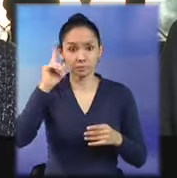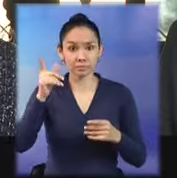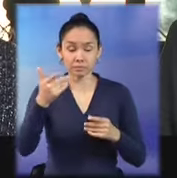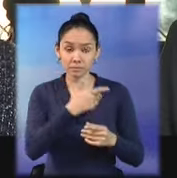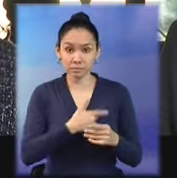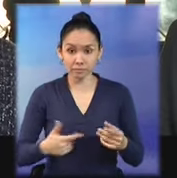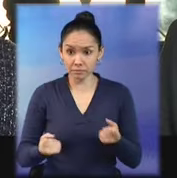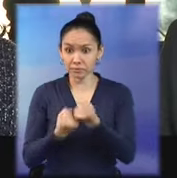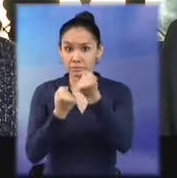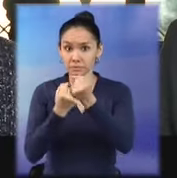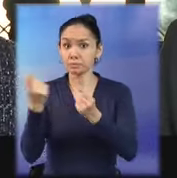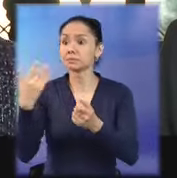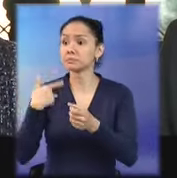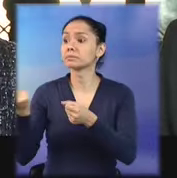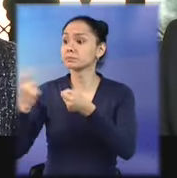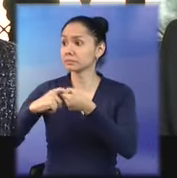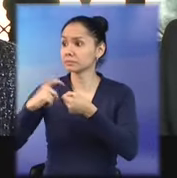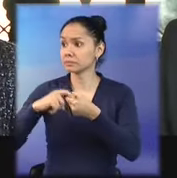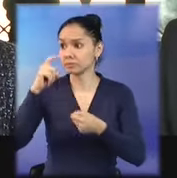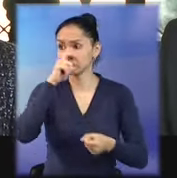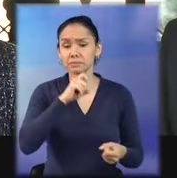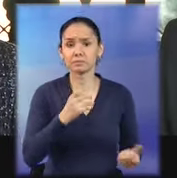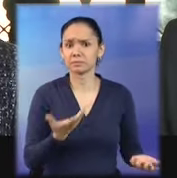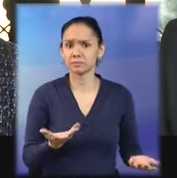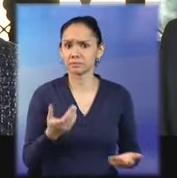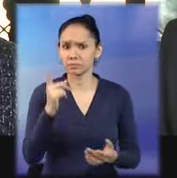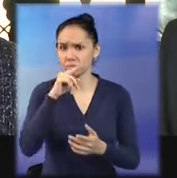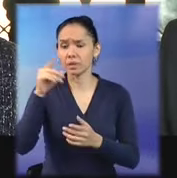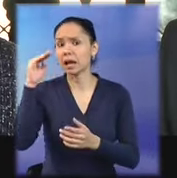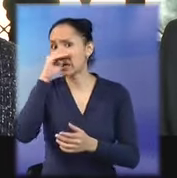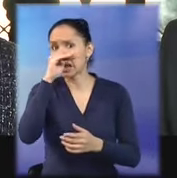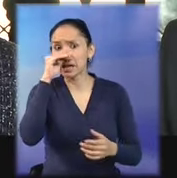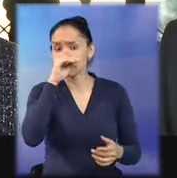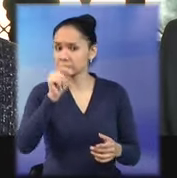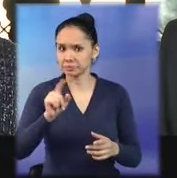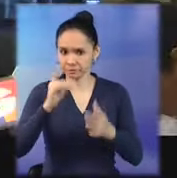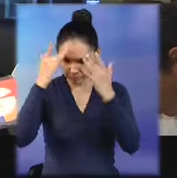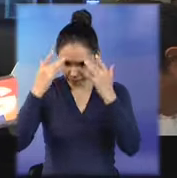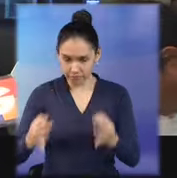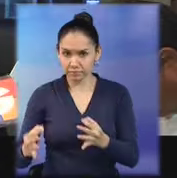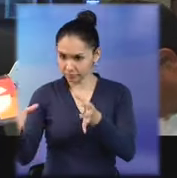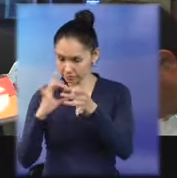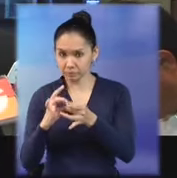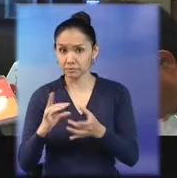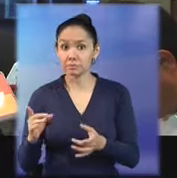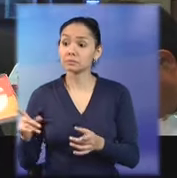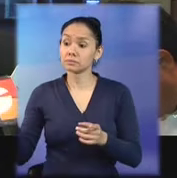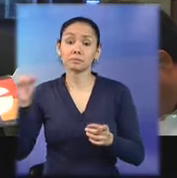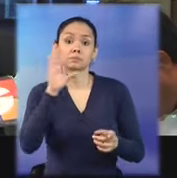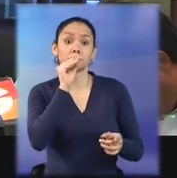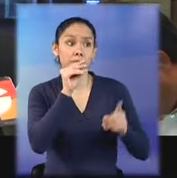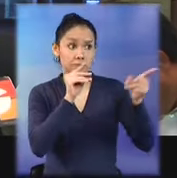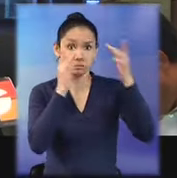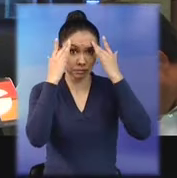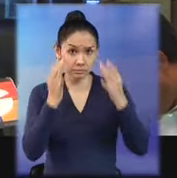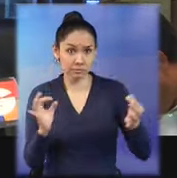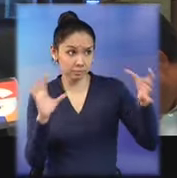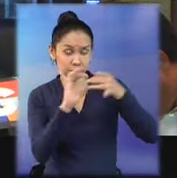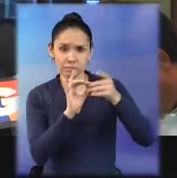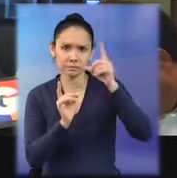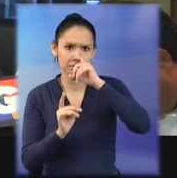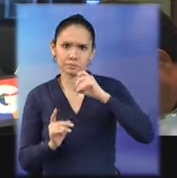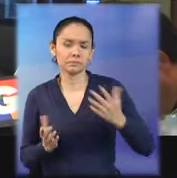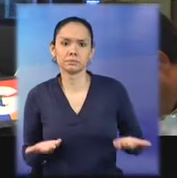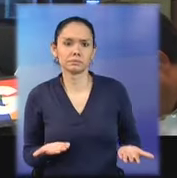UNED y no quiera participar. Que conste que es pagado, no es gratis. Se hacen convenios. Ellos dicen que ella tampoco. Nos sigue